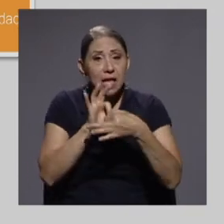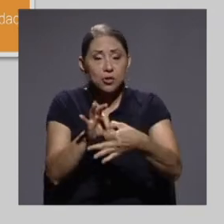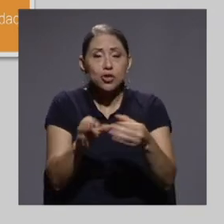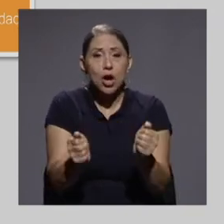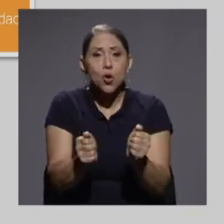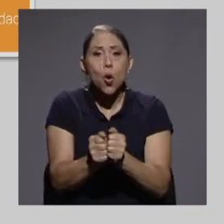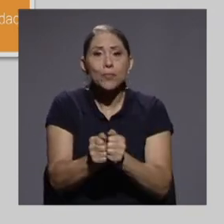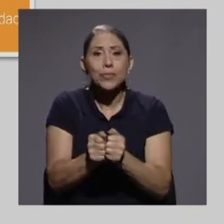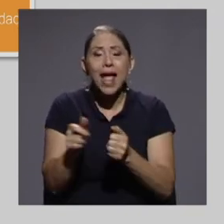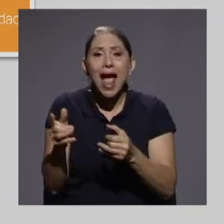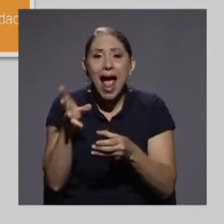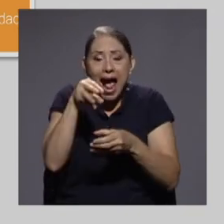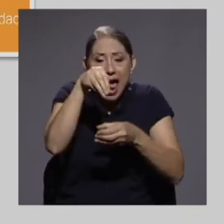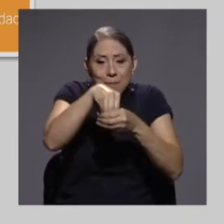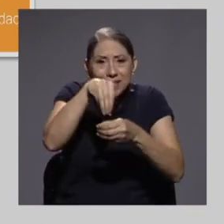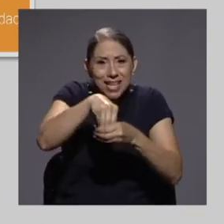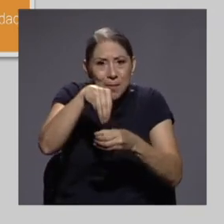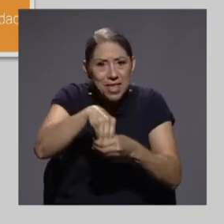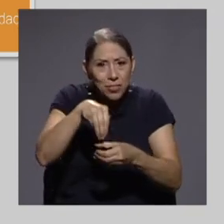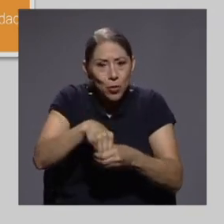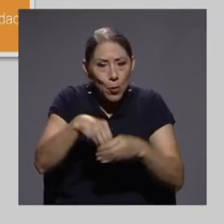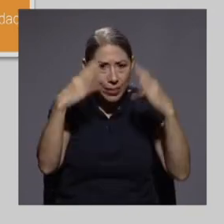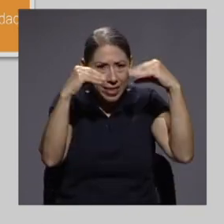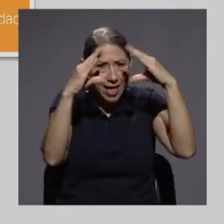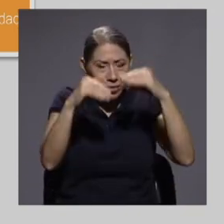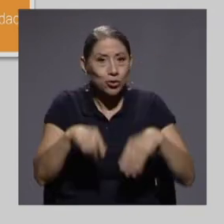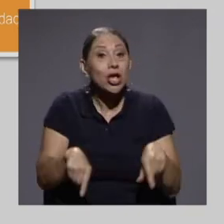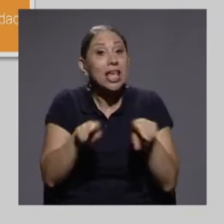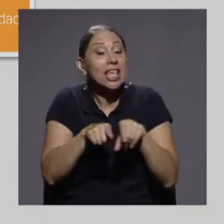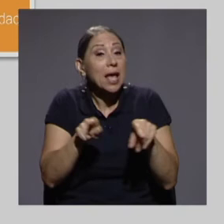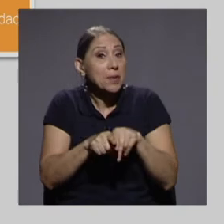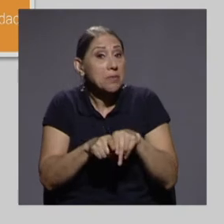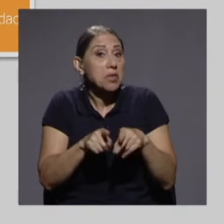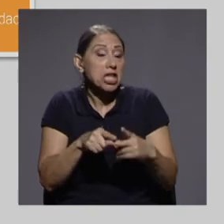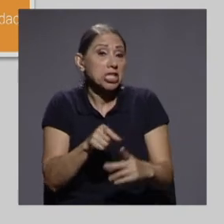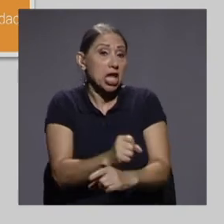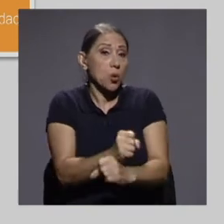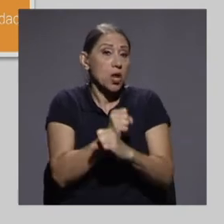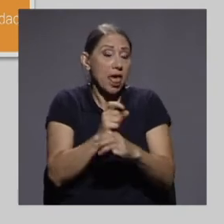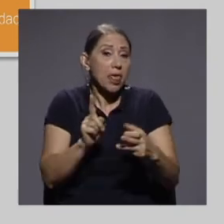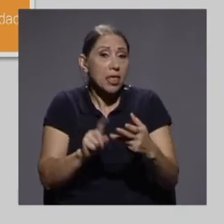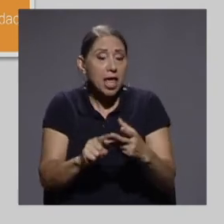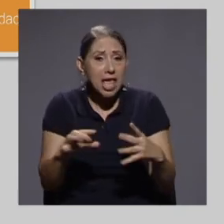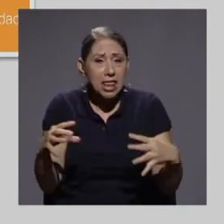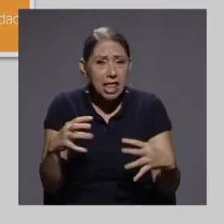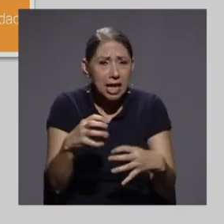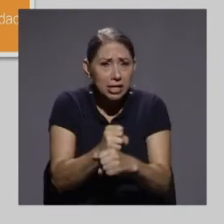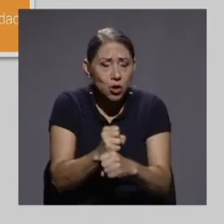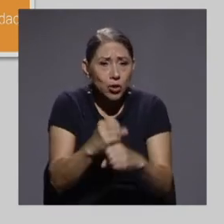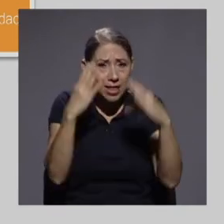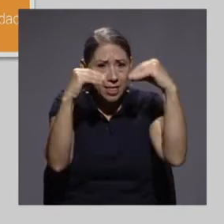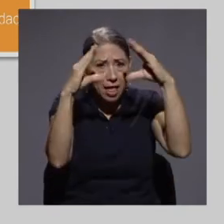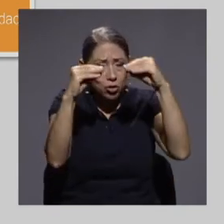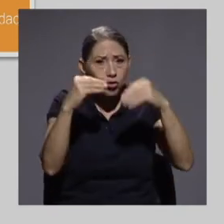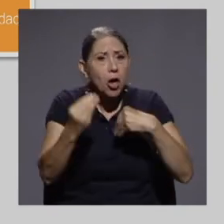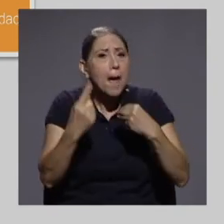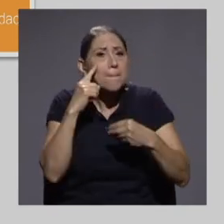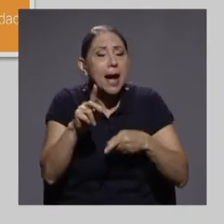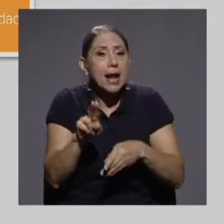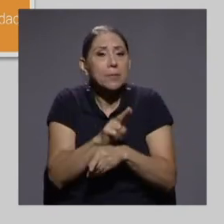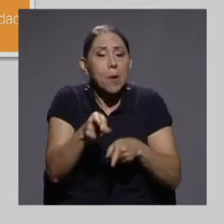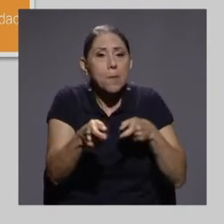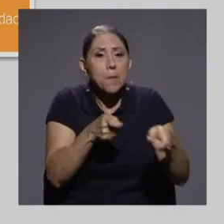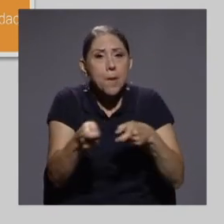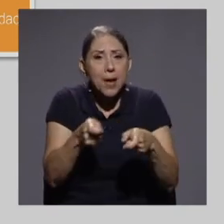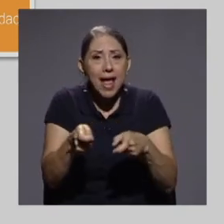almacenamiento y otros elementos como seguridad e integración de datos en cuanto a interoperabilidad. Esto básicamente se asocia